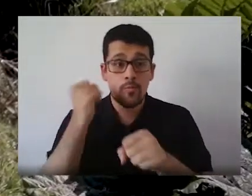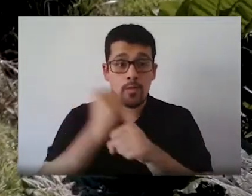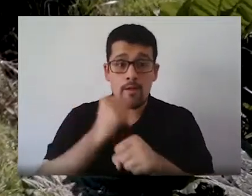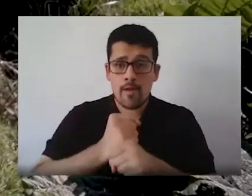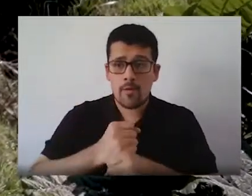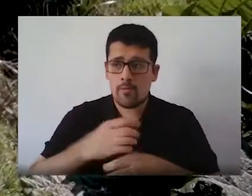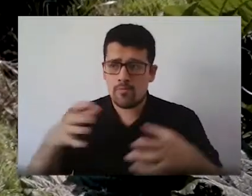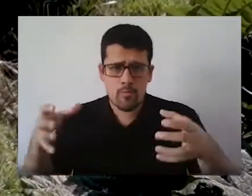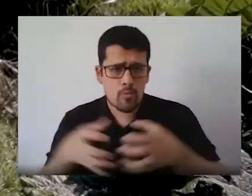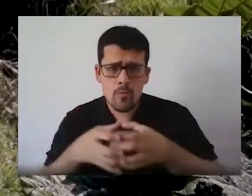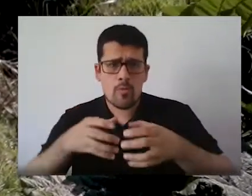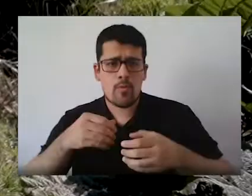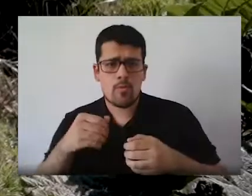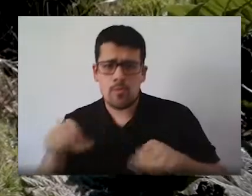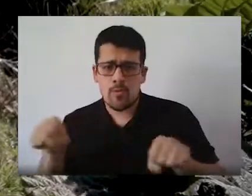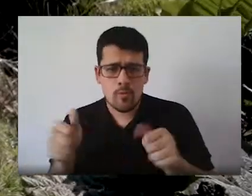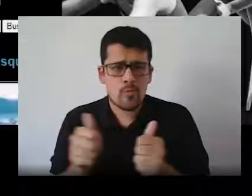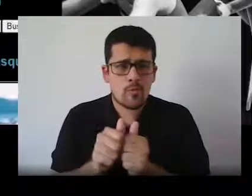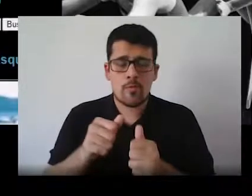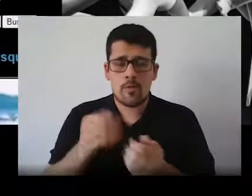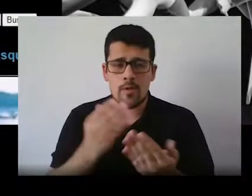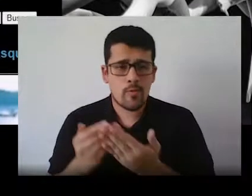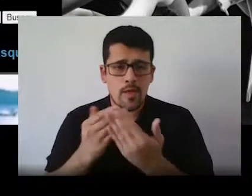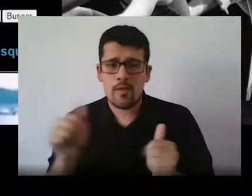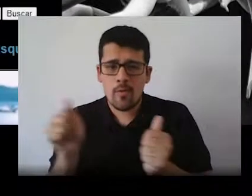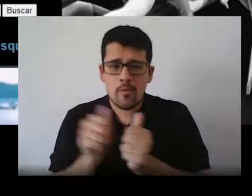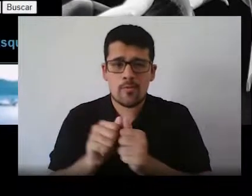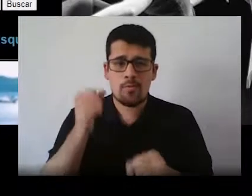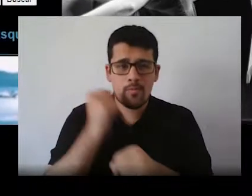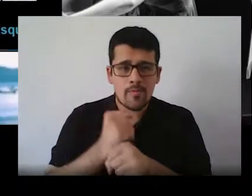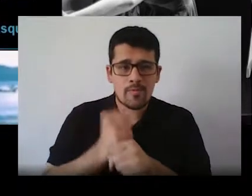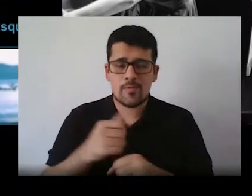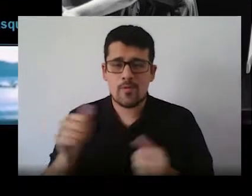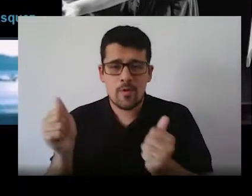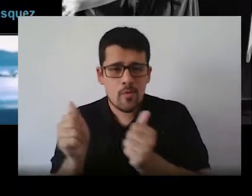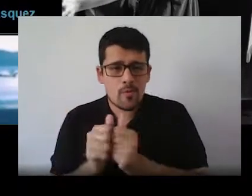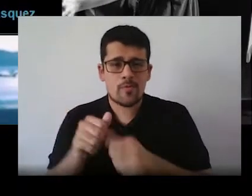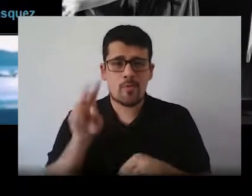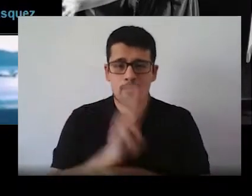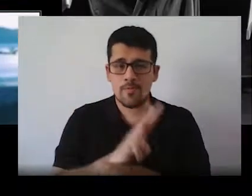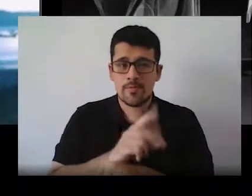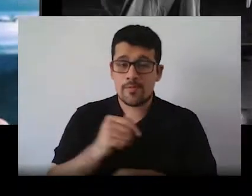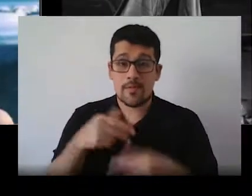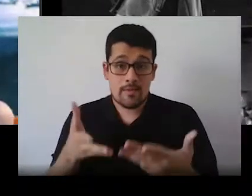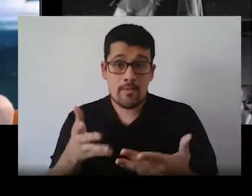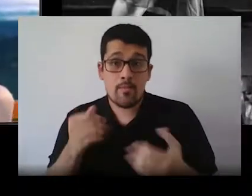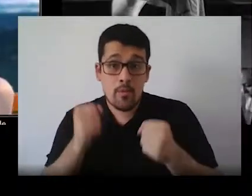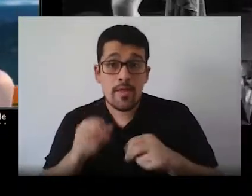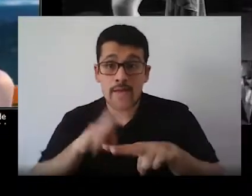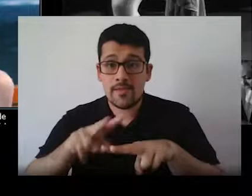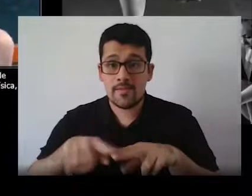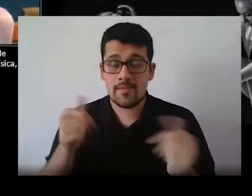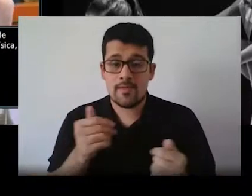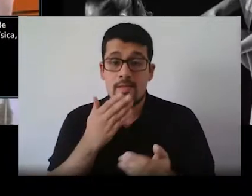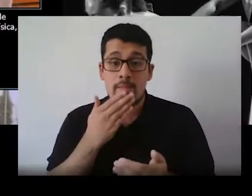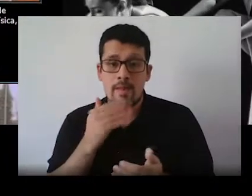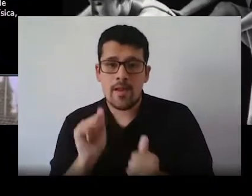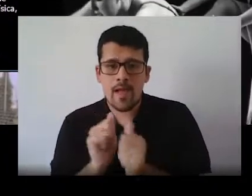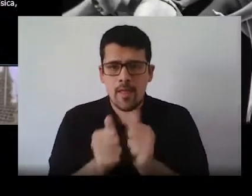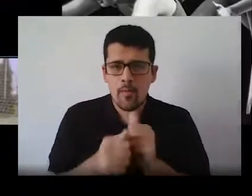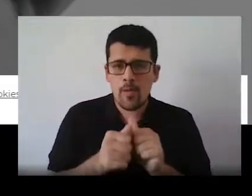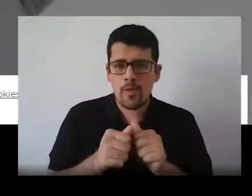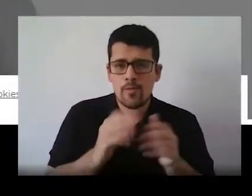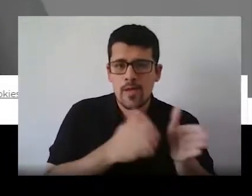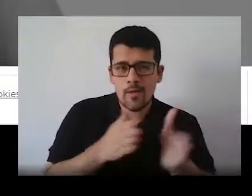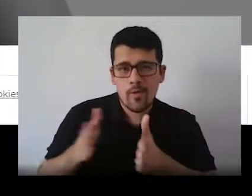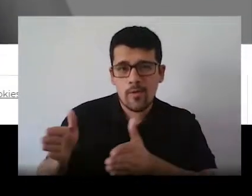en equipo con los estudiantes entre profesores personal administrativo y a partir de eso cierto instalar verdad y adecuar